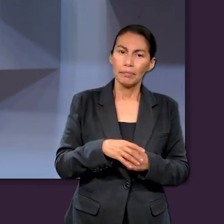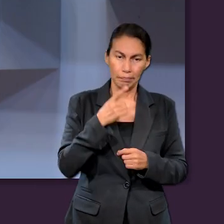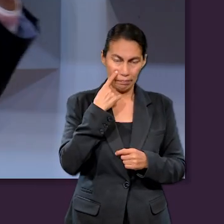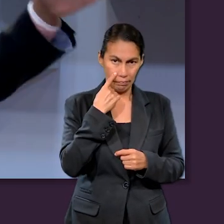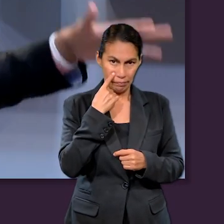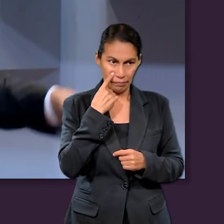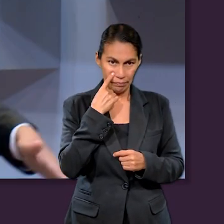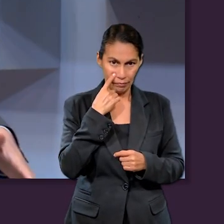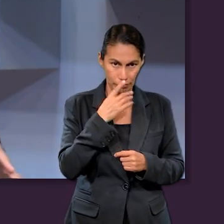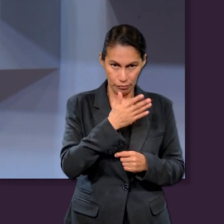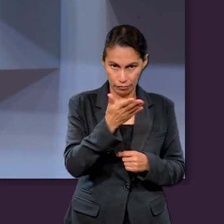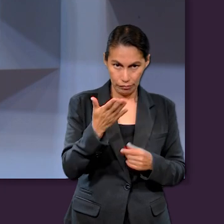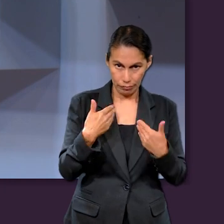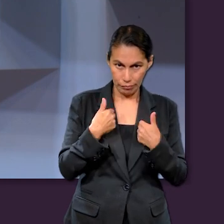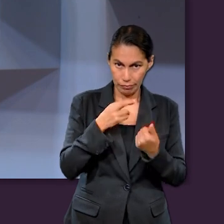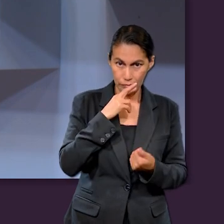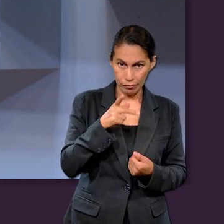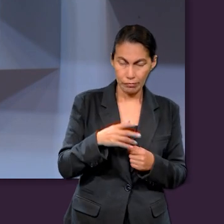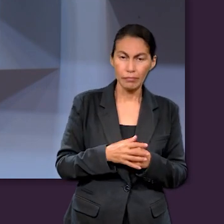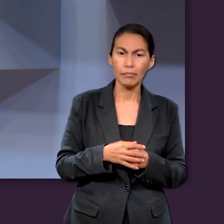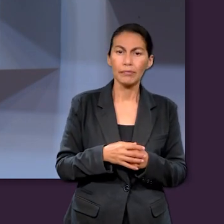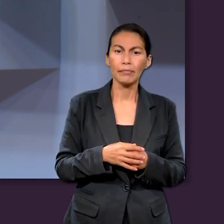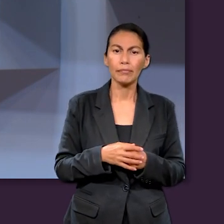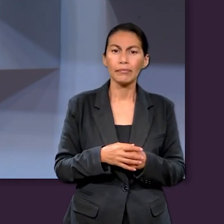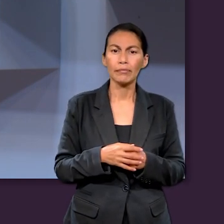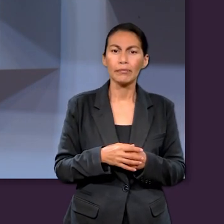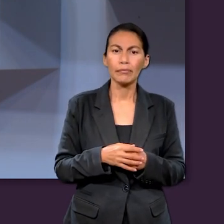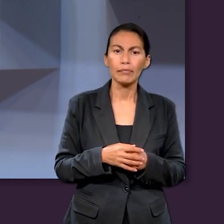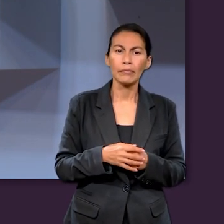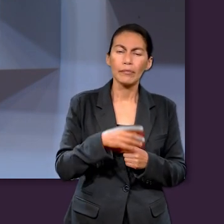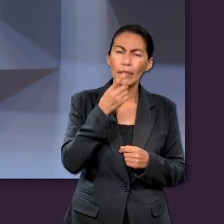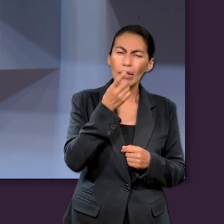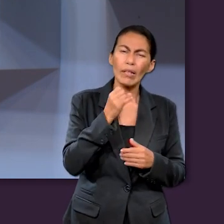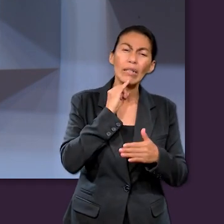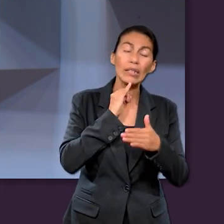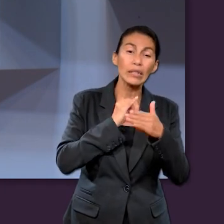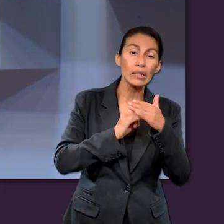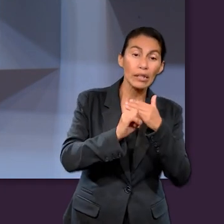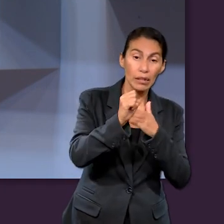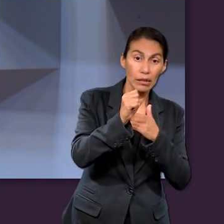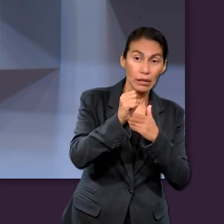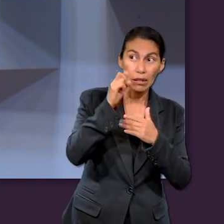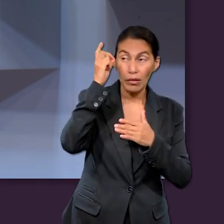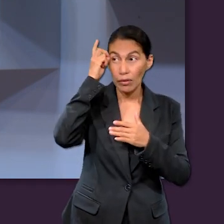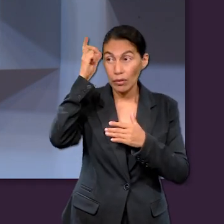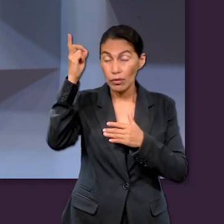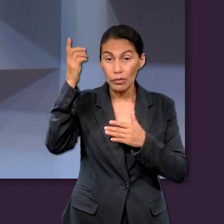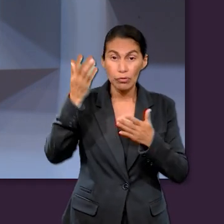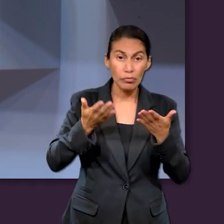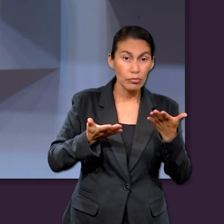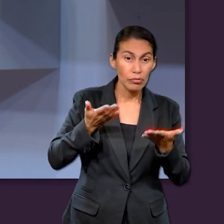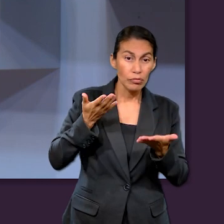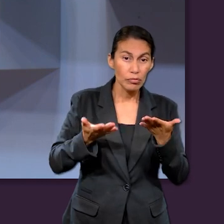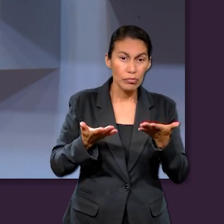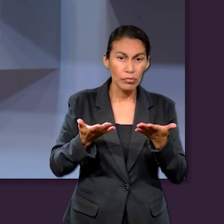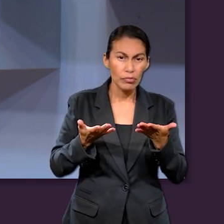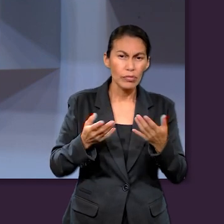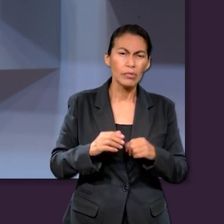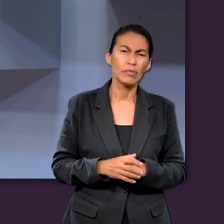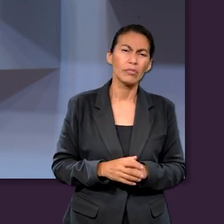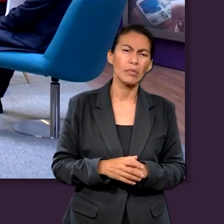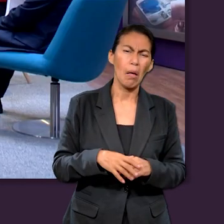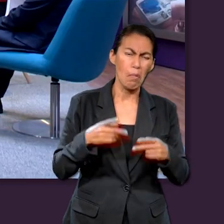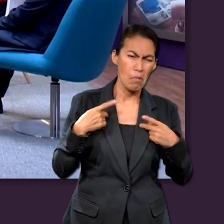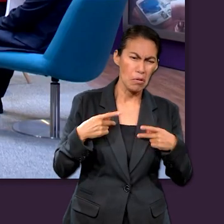poco el contexto en donde estamos, Isaías a veces nos hacía una comparación con Dios y